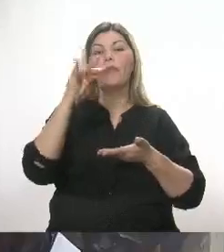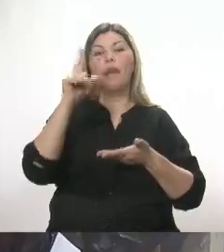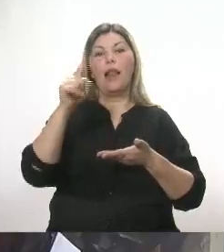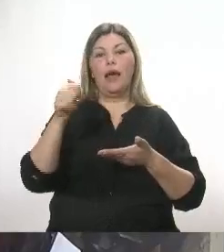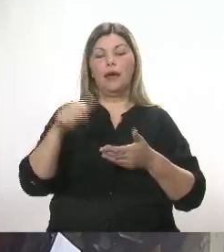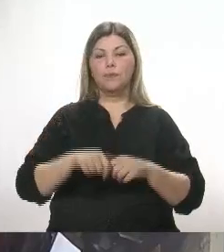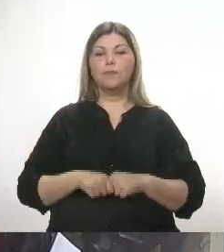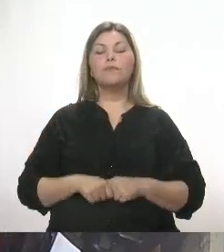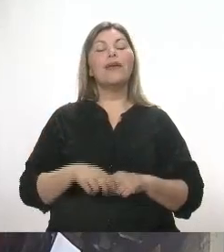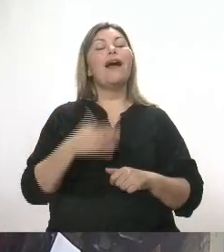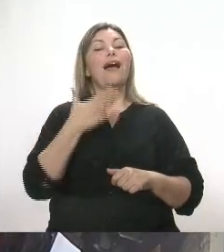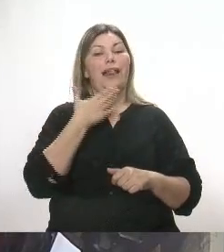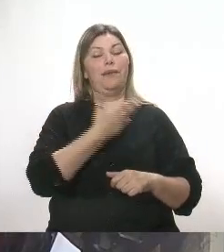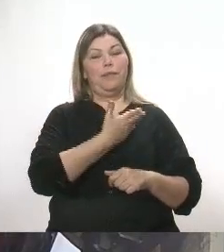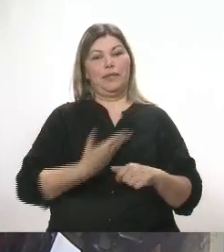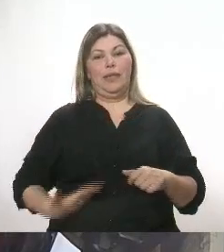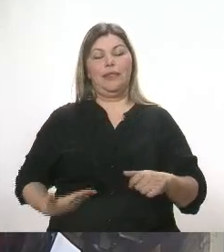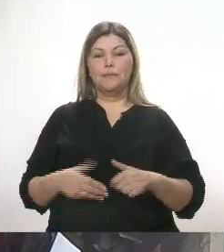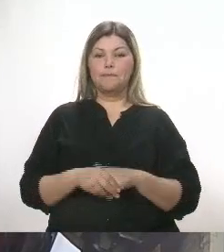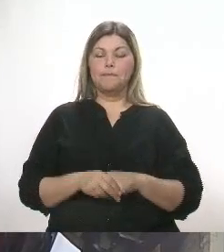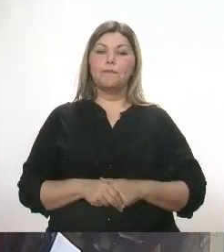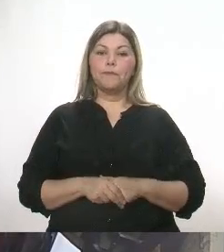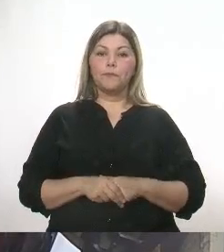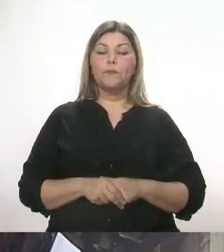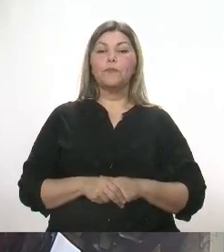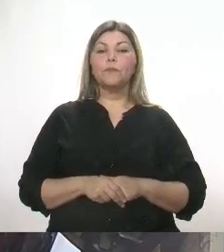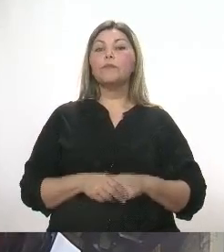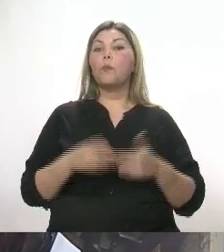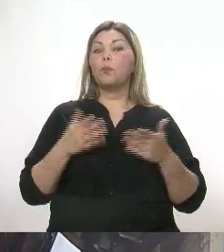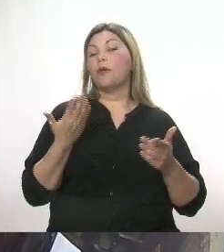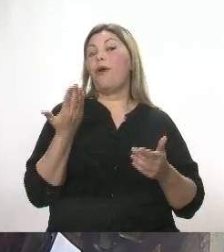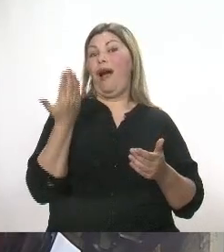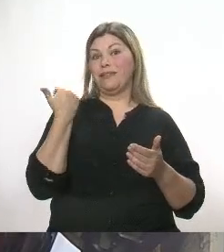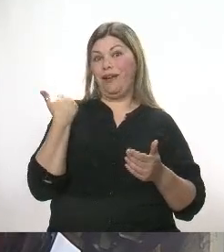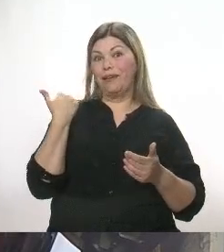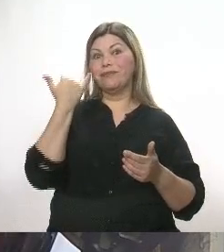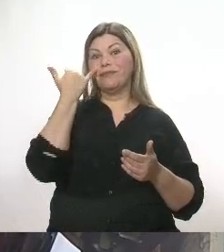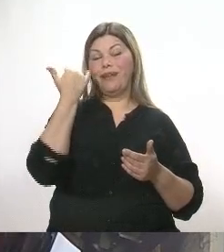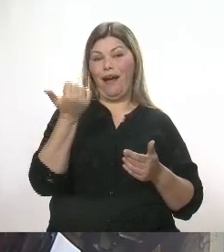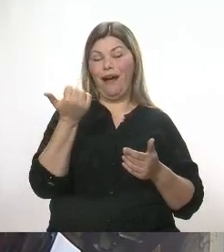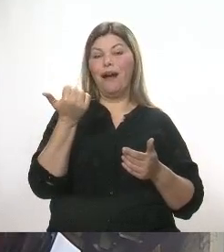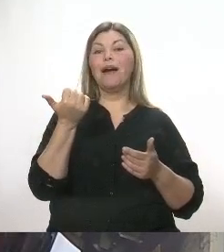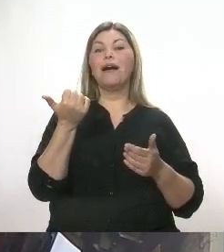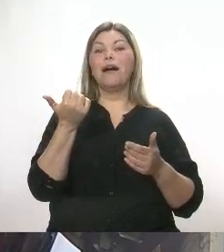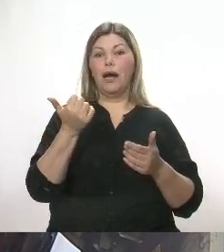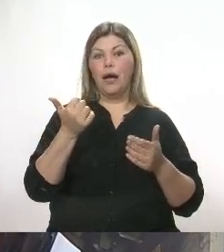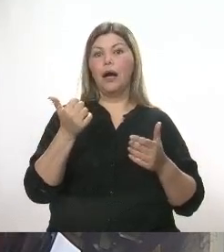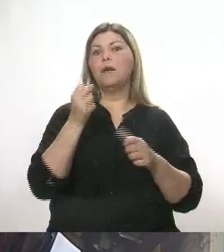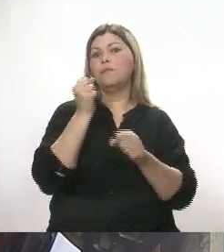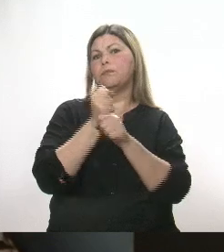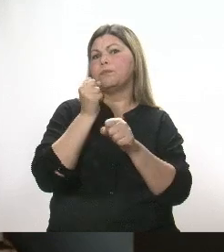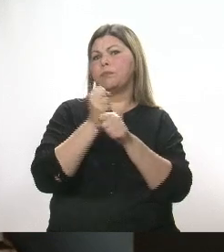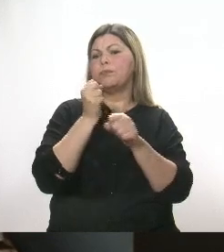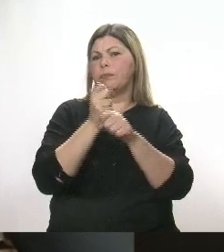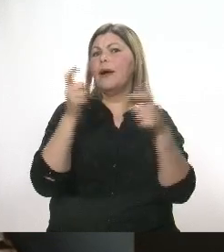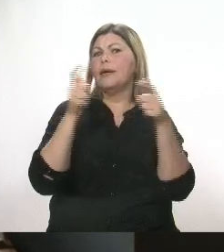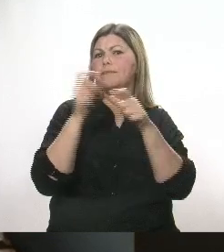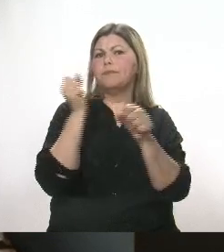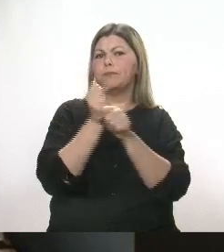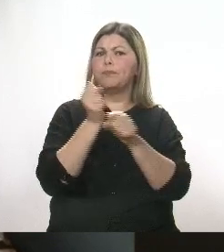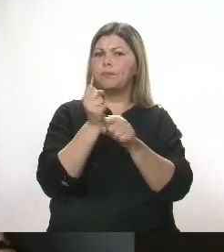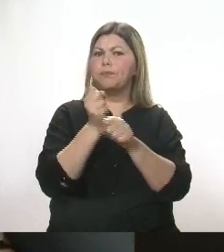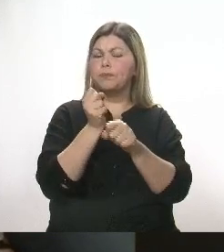Gracias, Presidente. Bueno, en el día de ayer se llevó a cabo la labor parlamentaria en la cual